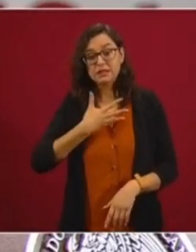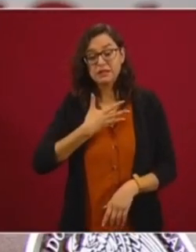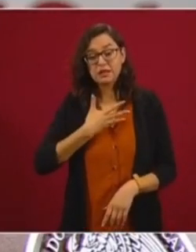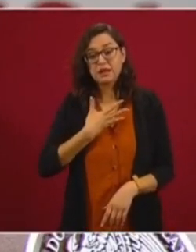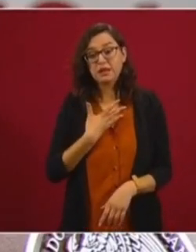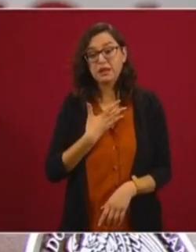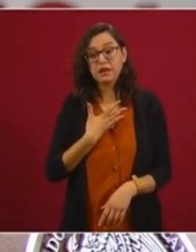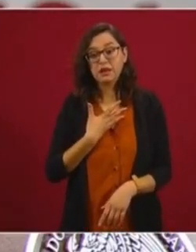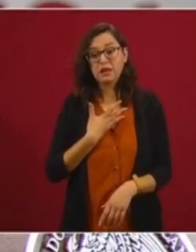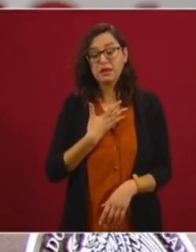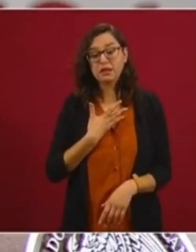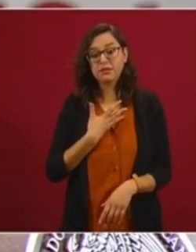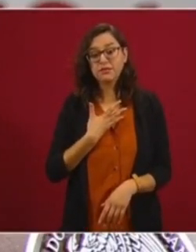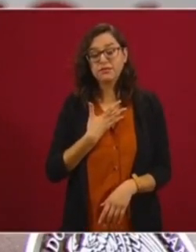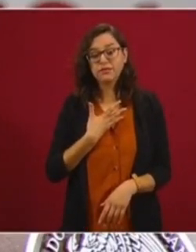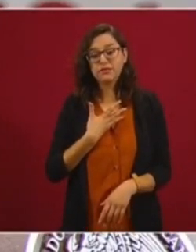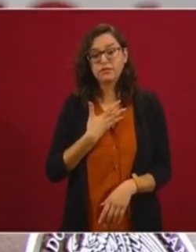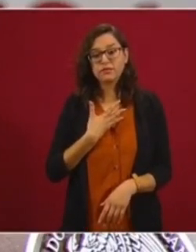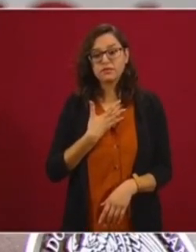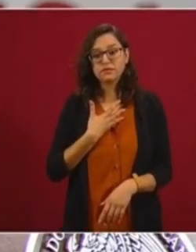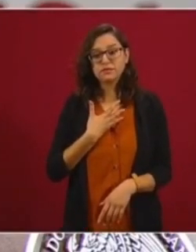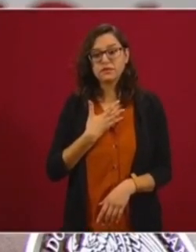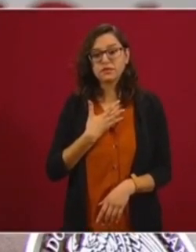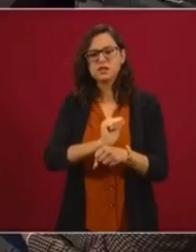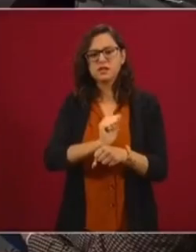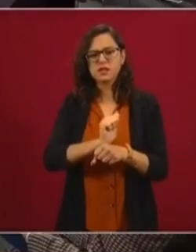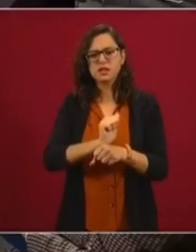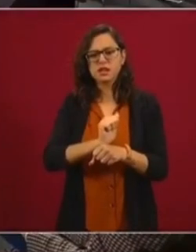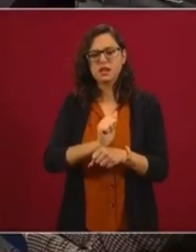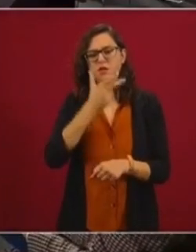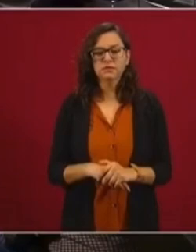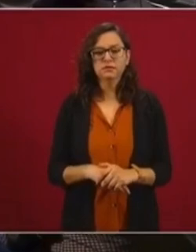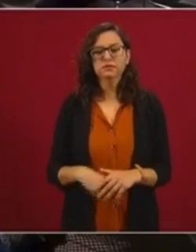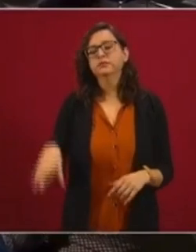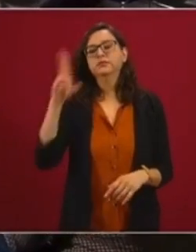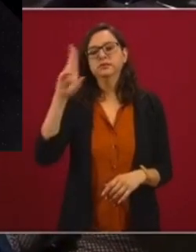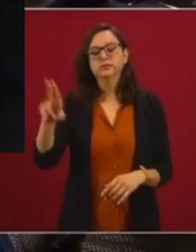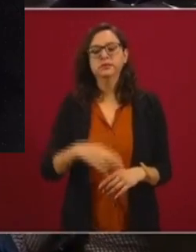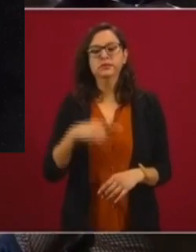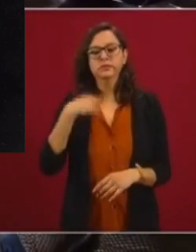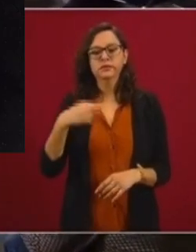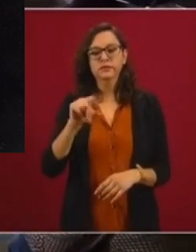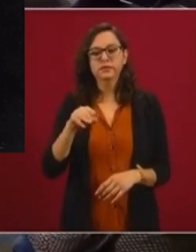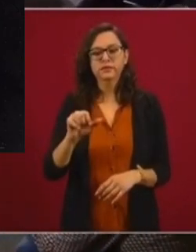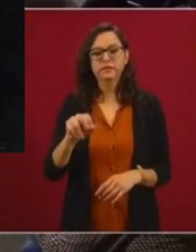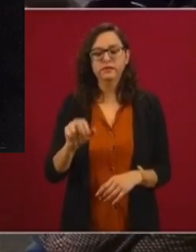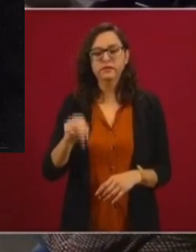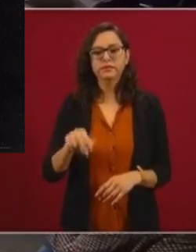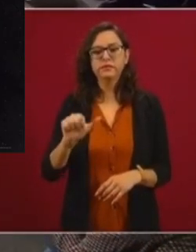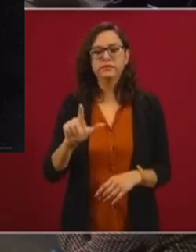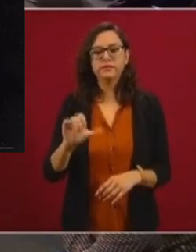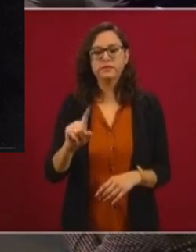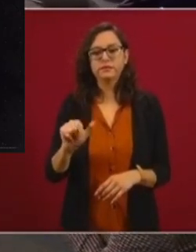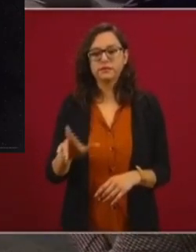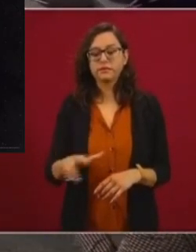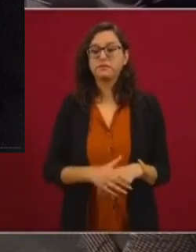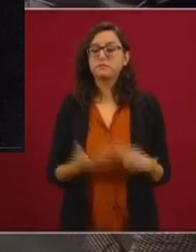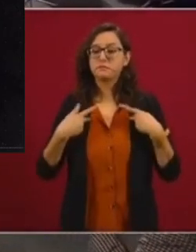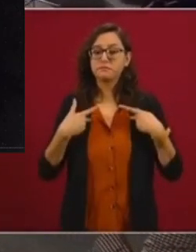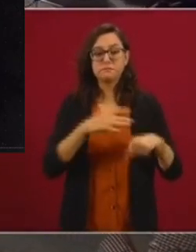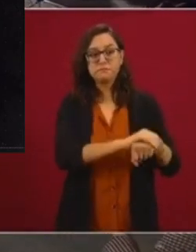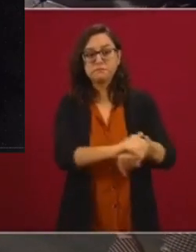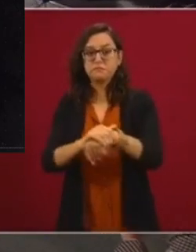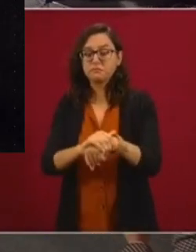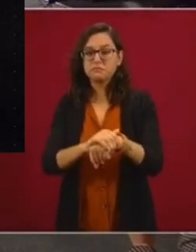grabó el actor, Damian Alcázar. Pío López Obrador, hermano del presidente de México, Andrés Manuel López